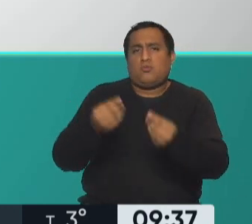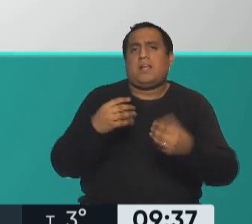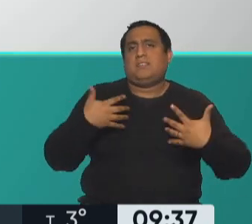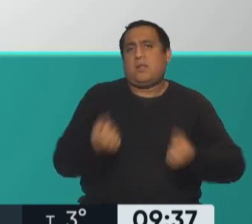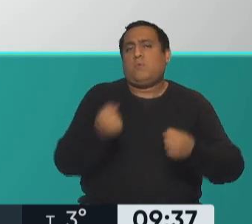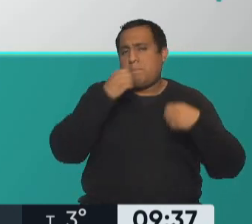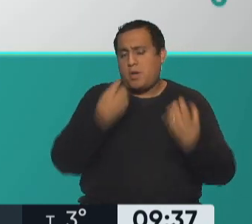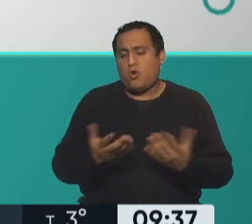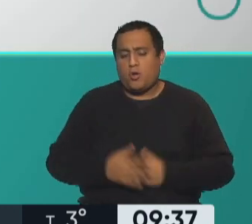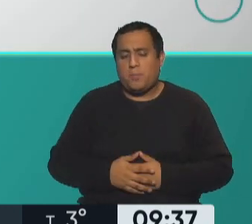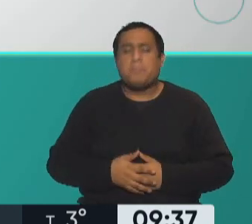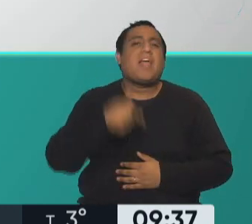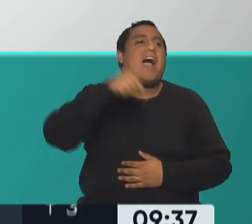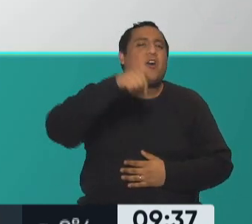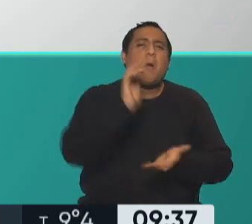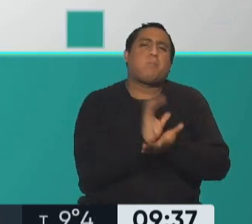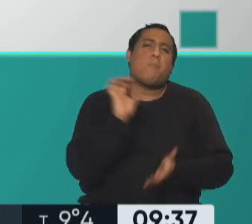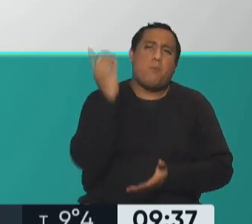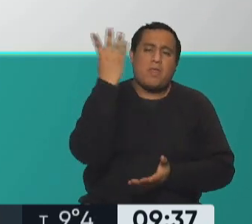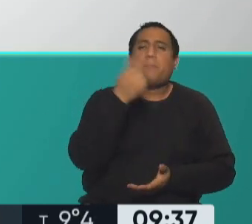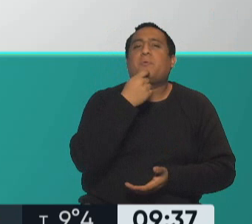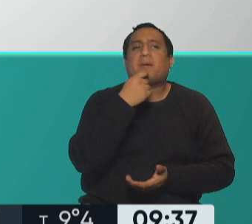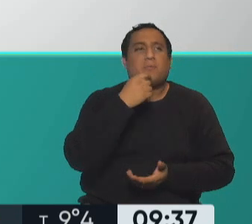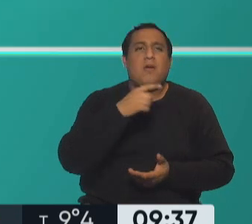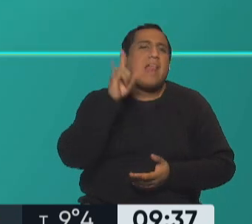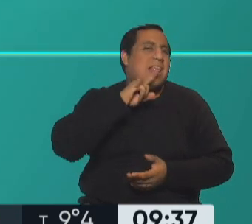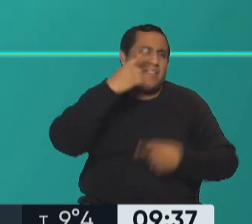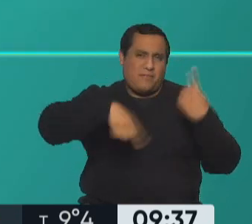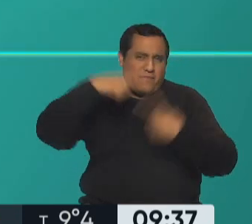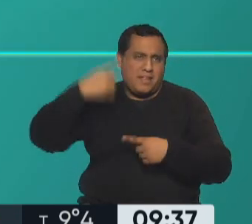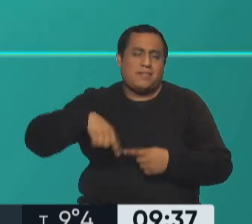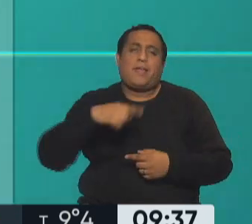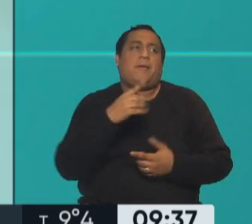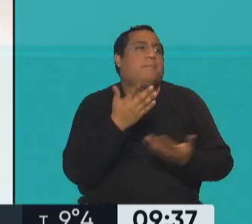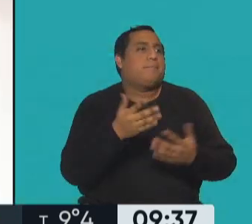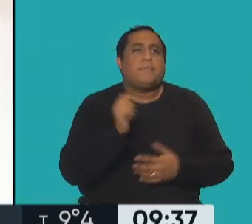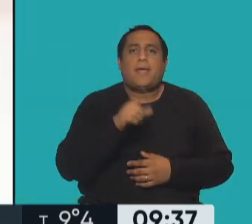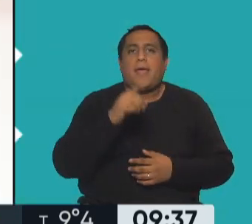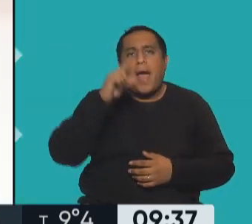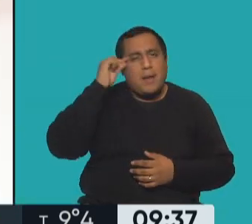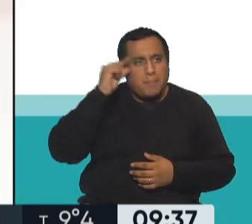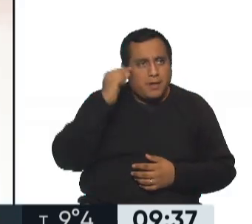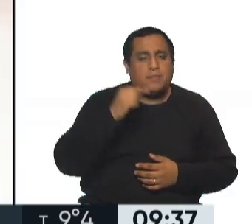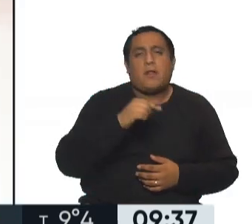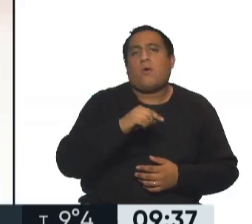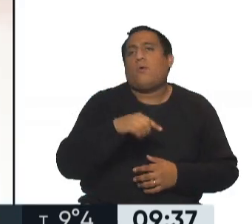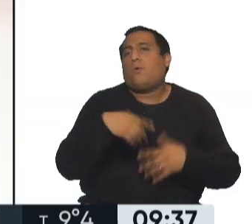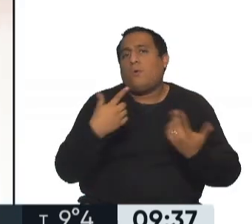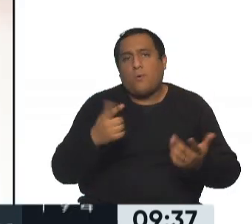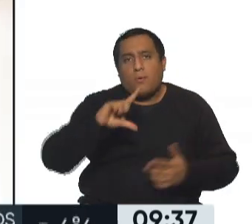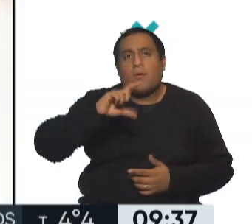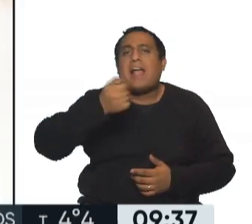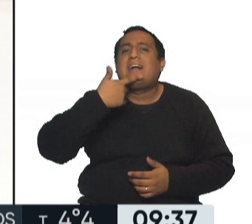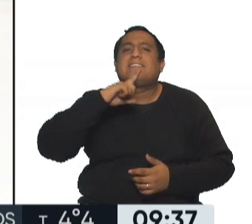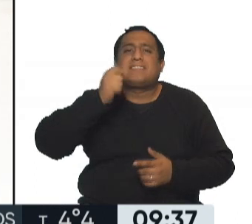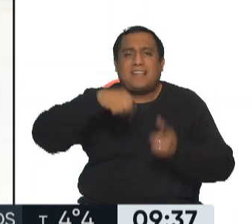allá de modas tenemos que entenderlas como opciones, por ejemplo, la leche, las distintas leches de almendras, de castañas, de cayú, de un montón de cosas. Y a veces es caro comprarlo,